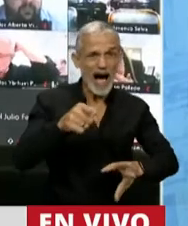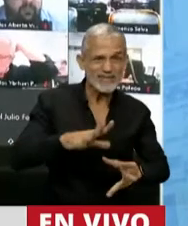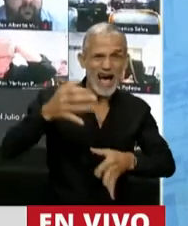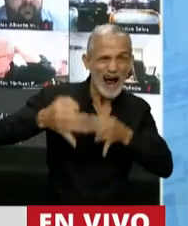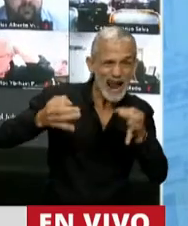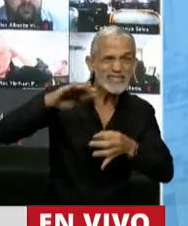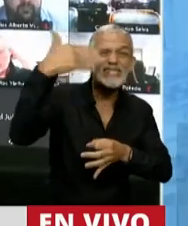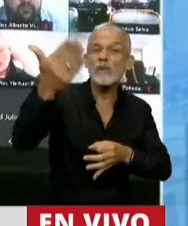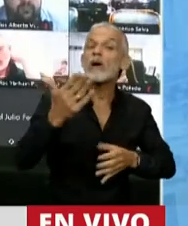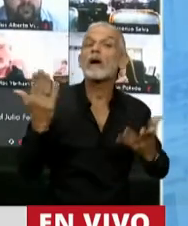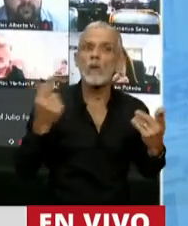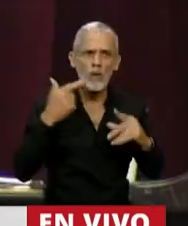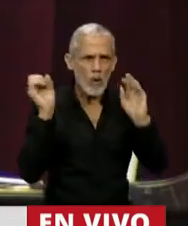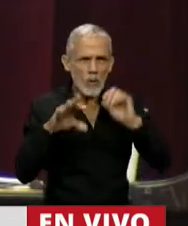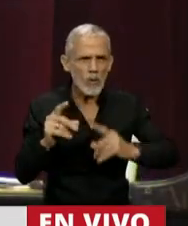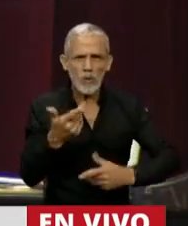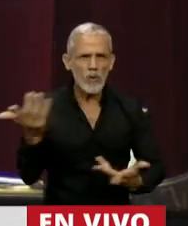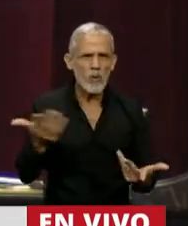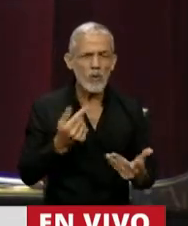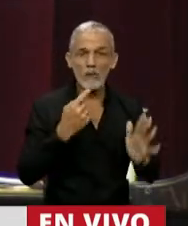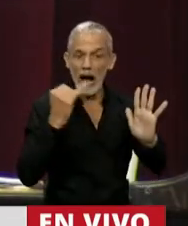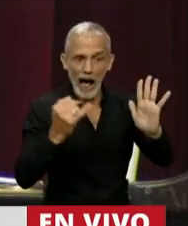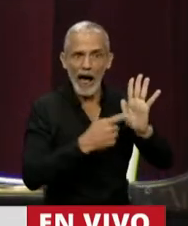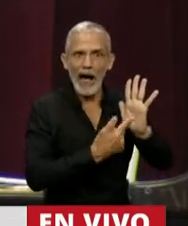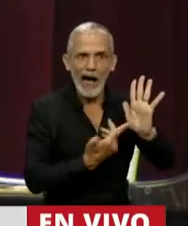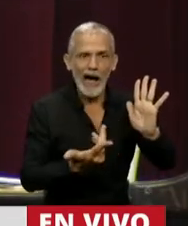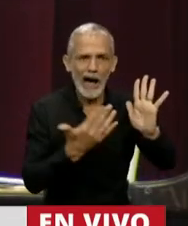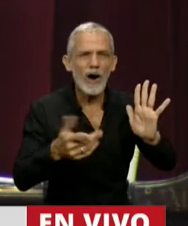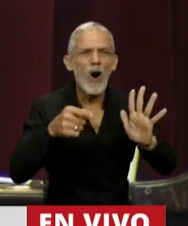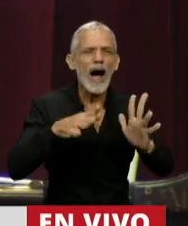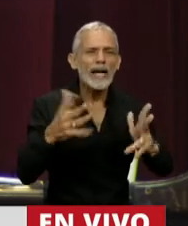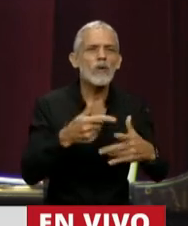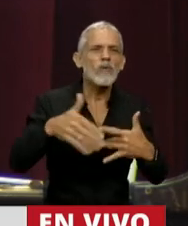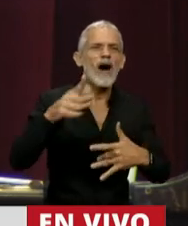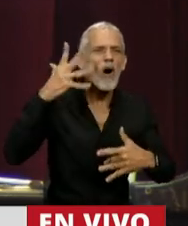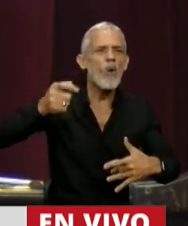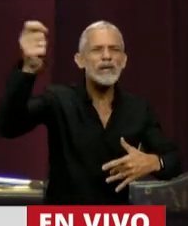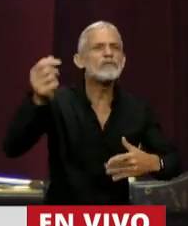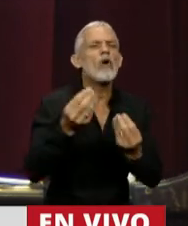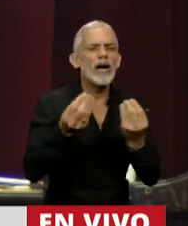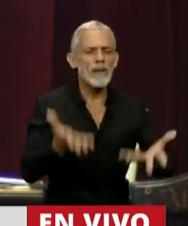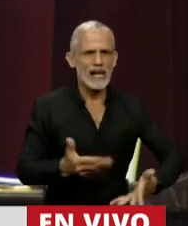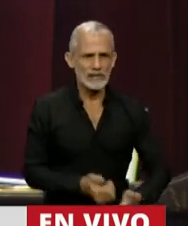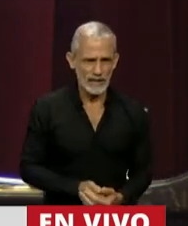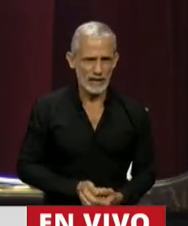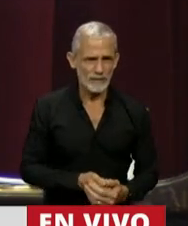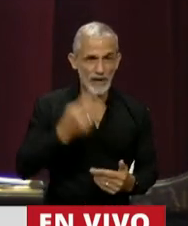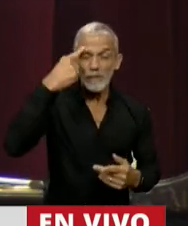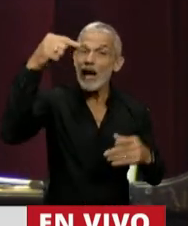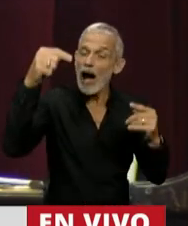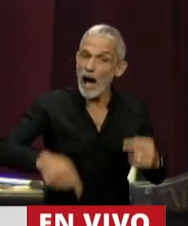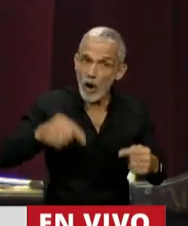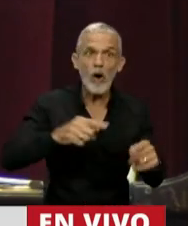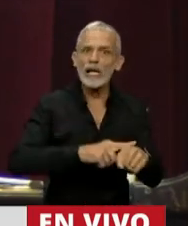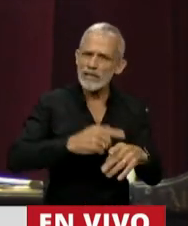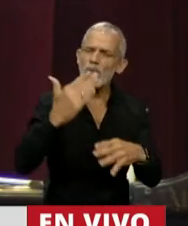análisis, no van a sostener argumentos cuando esto eventualmente se judicialice, recapaciten ahora,